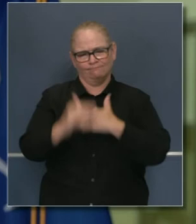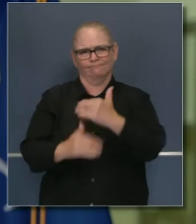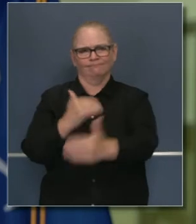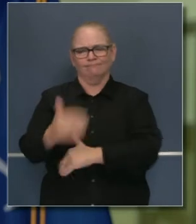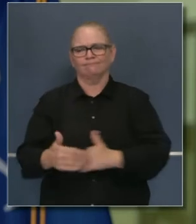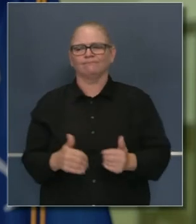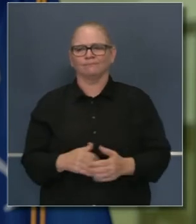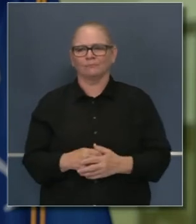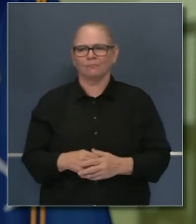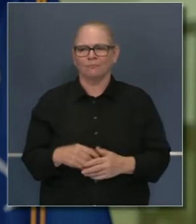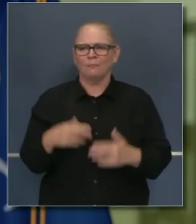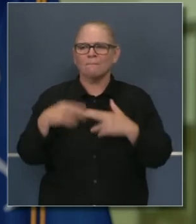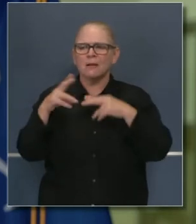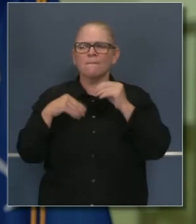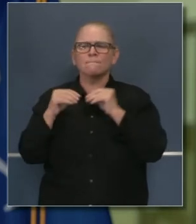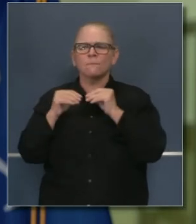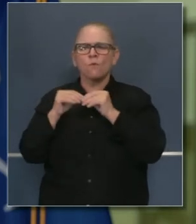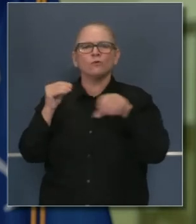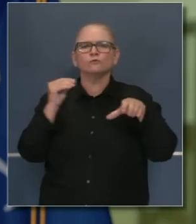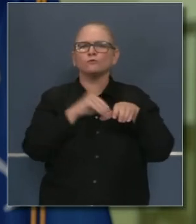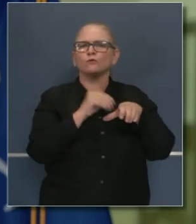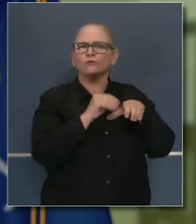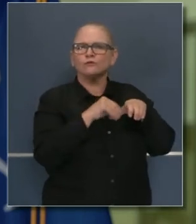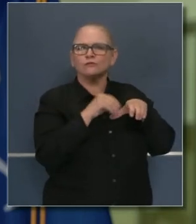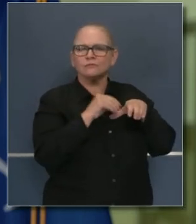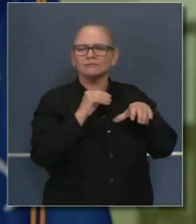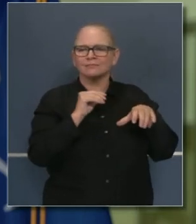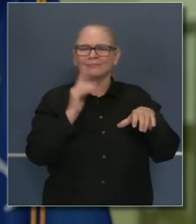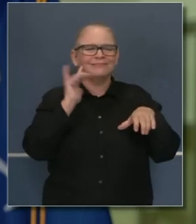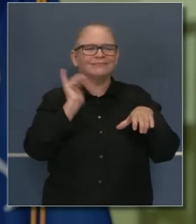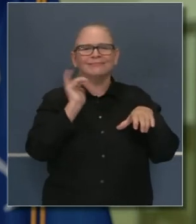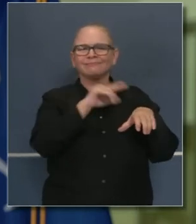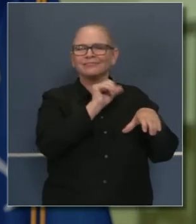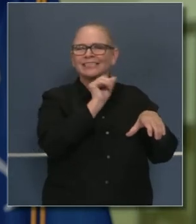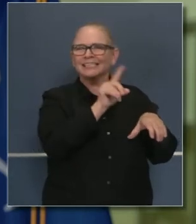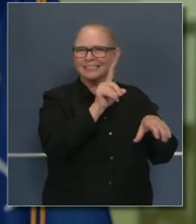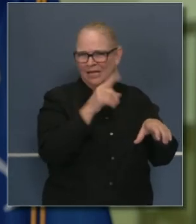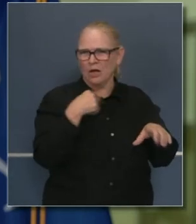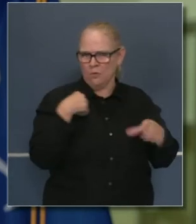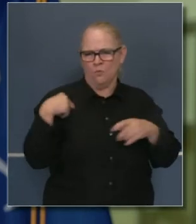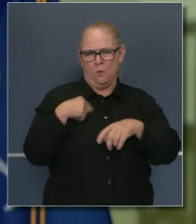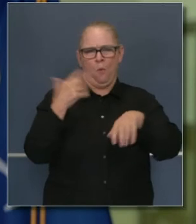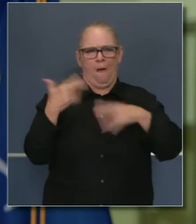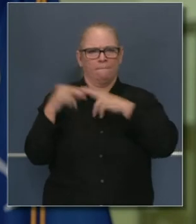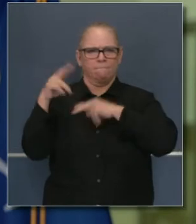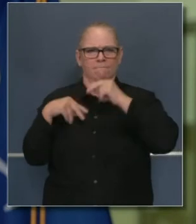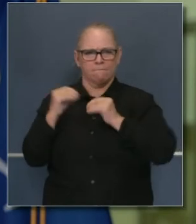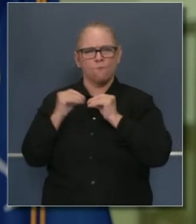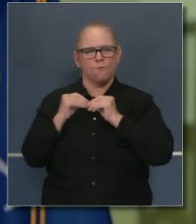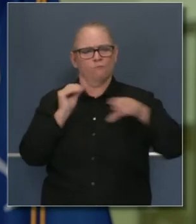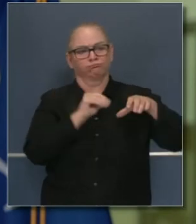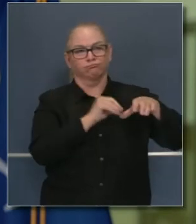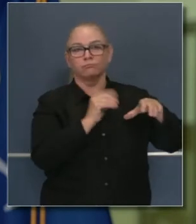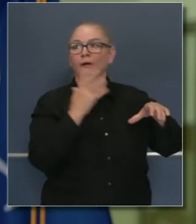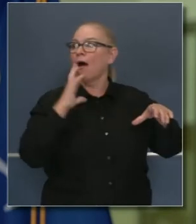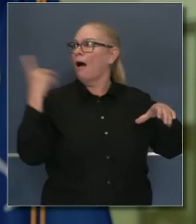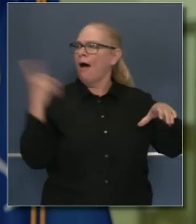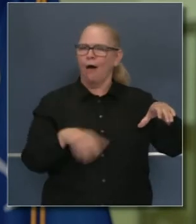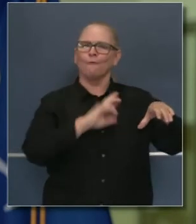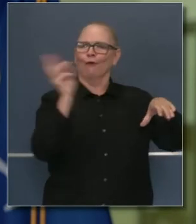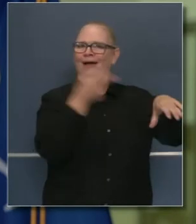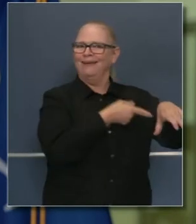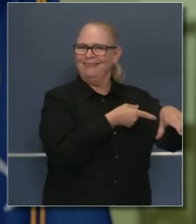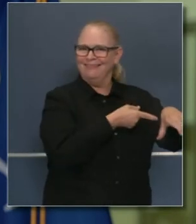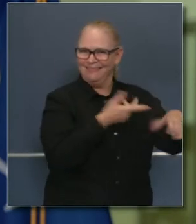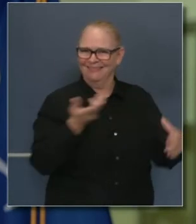Seguiremos empujando para tener más capacidad de almacenamiento, pero también fijándonos en la fiabilidad